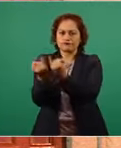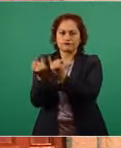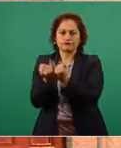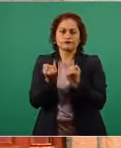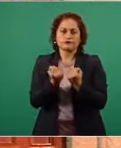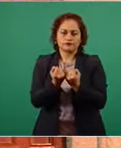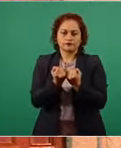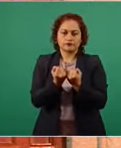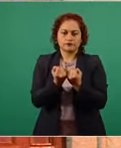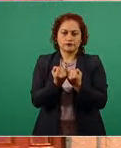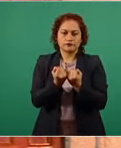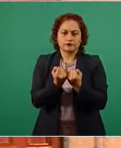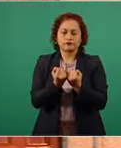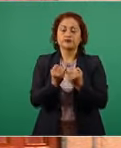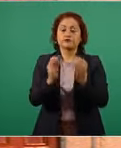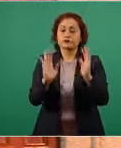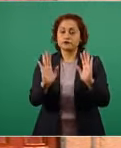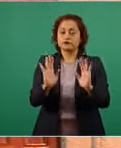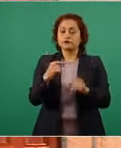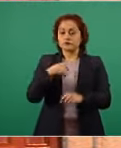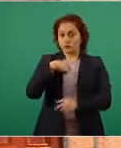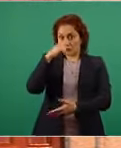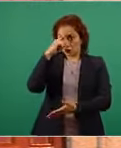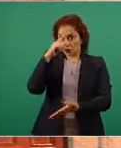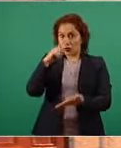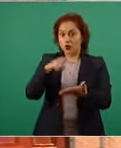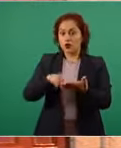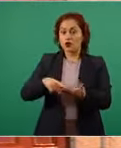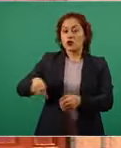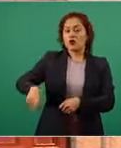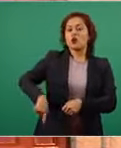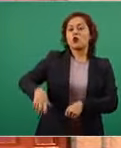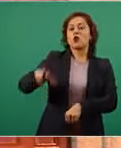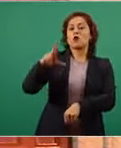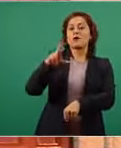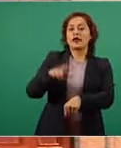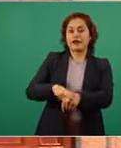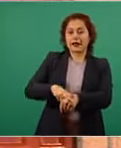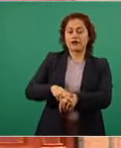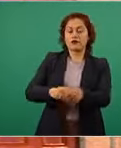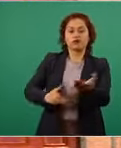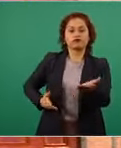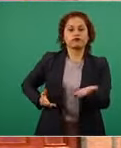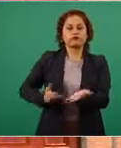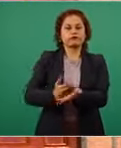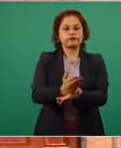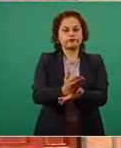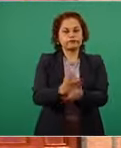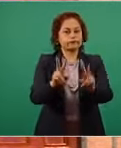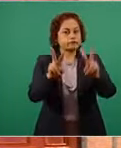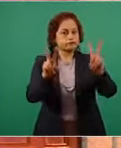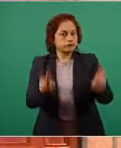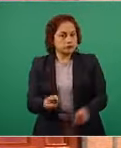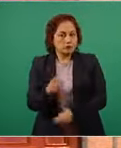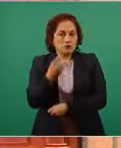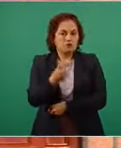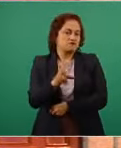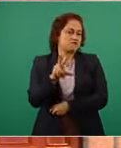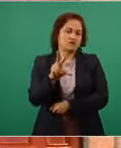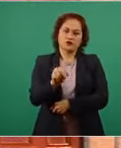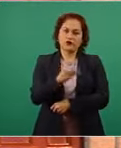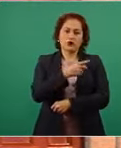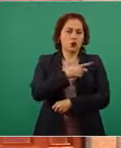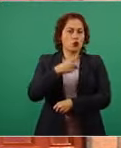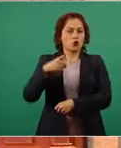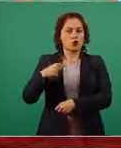gobernador no debe de inmiscuirse en buscar un apoyo